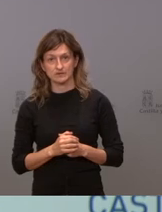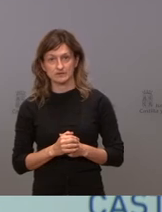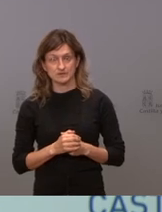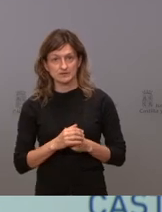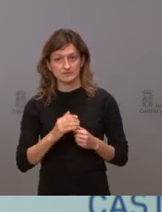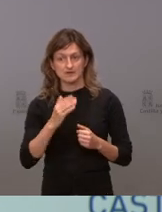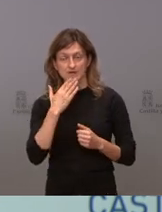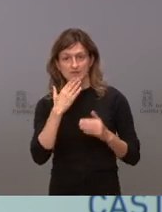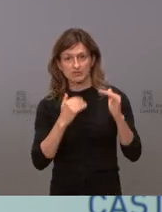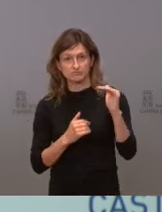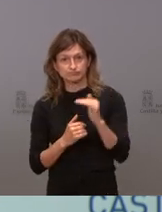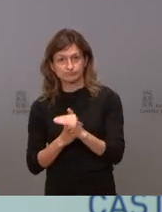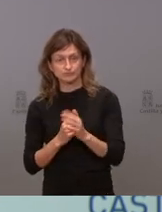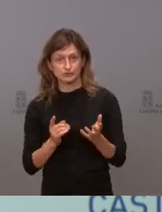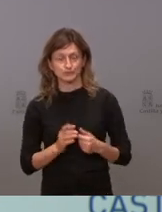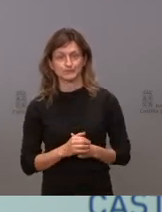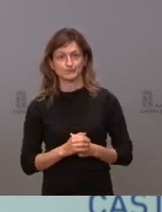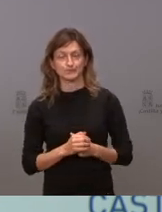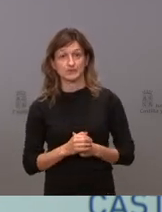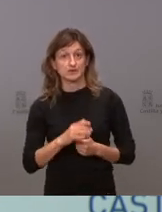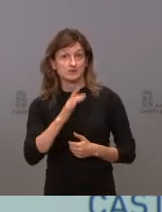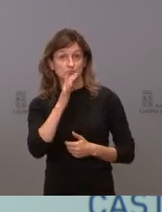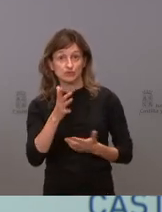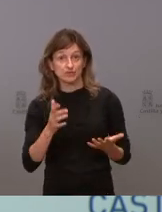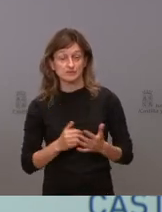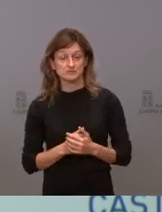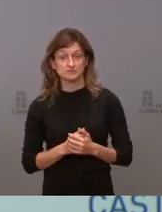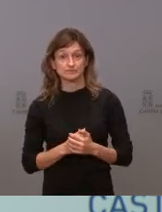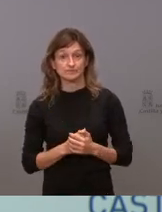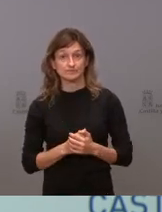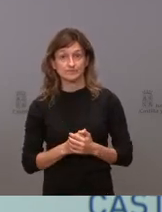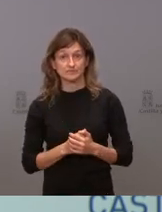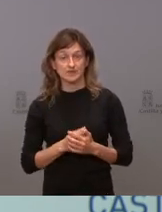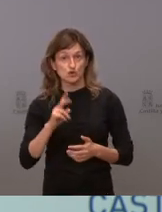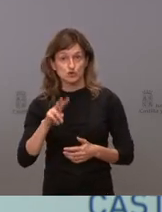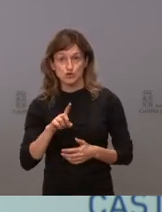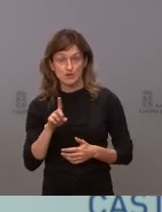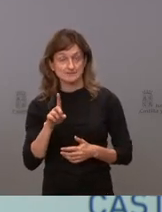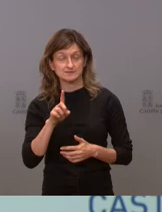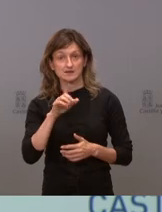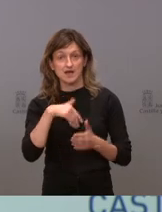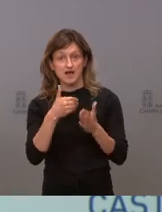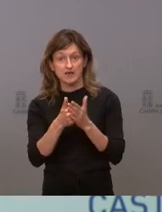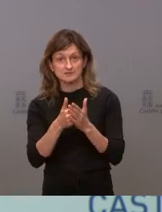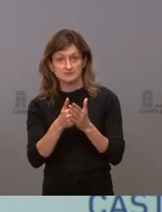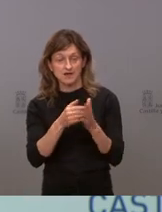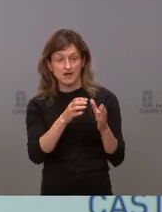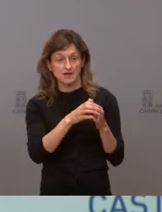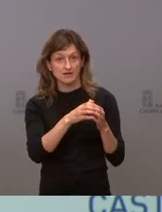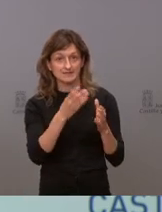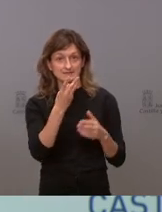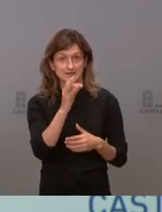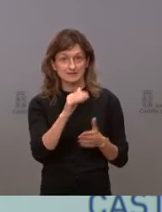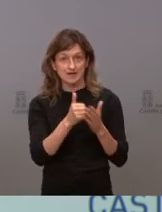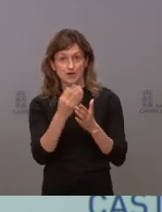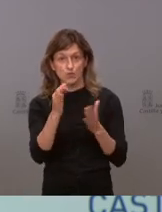bajando década por década por tanto esto no es así hasta que no se haya cubierto la población de 30 a